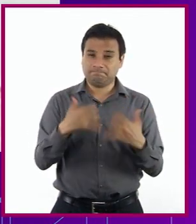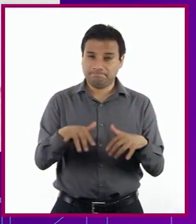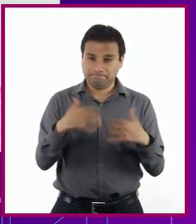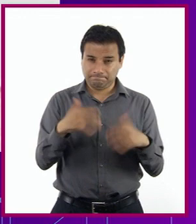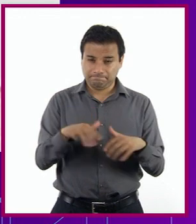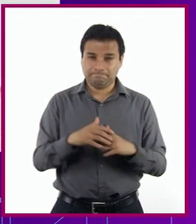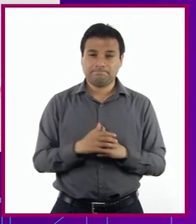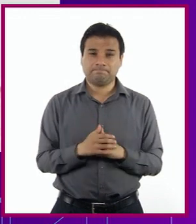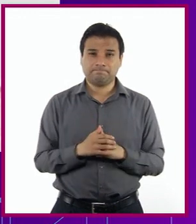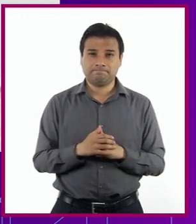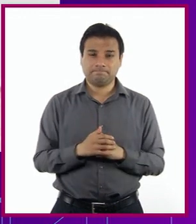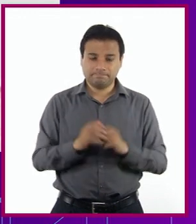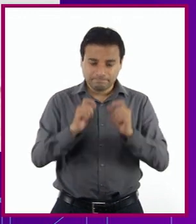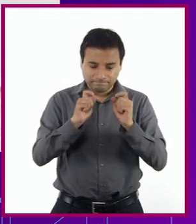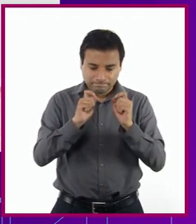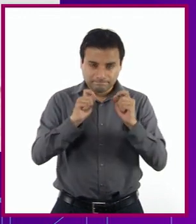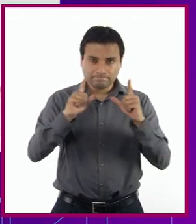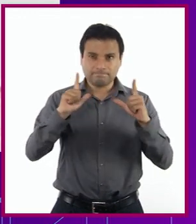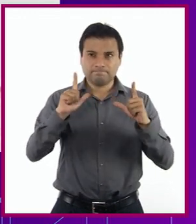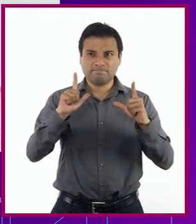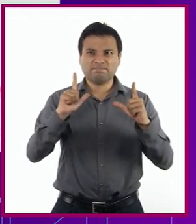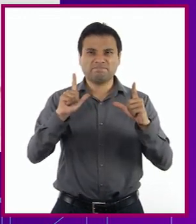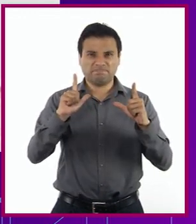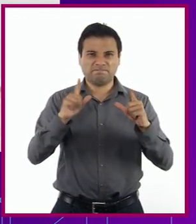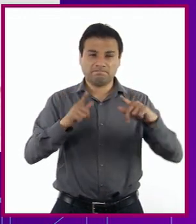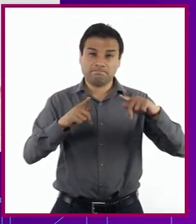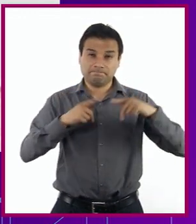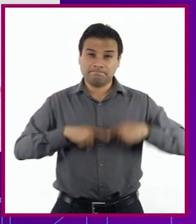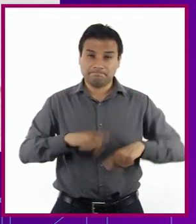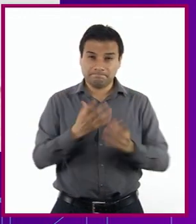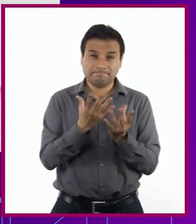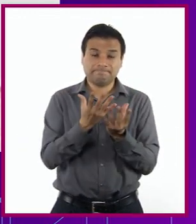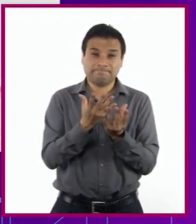Te levantas por todos aquellos que se quedaron en el camino